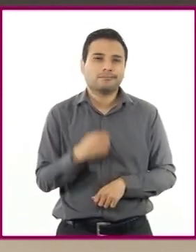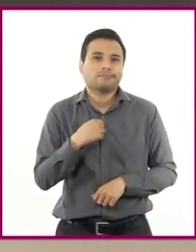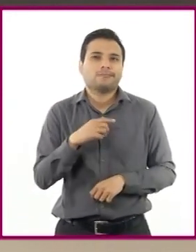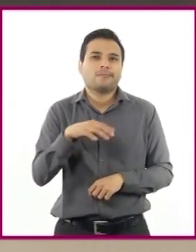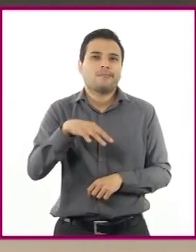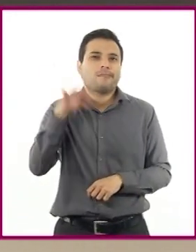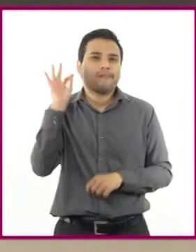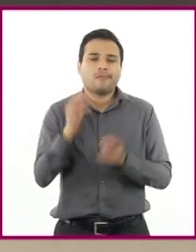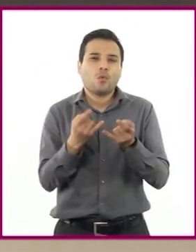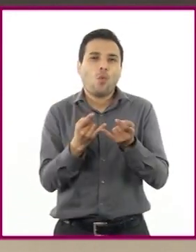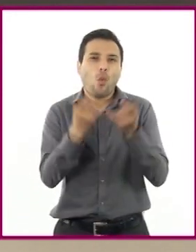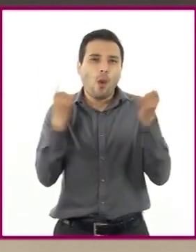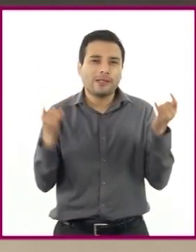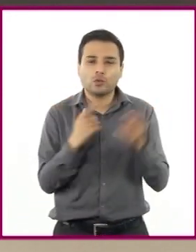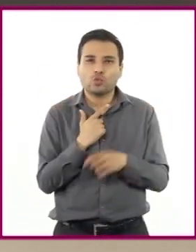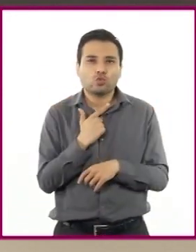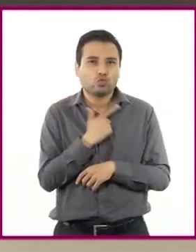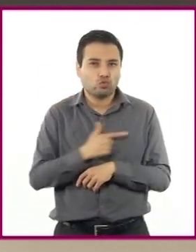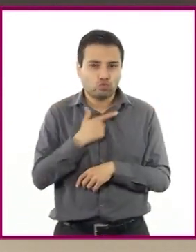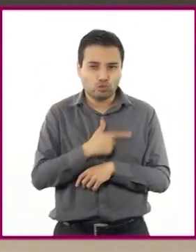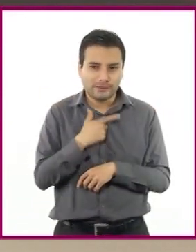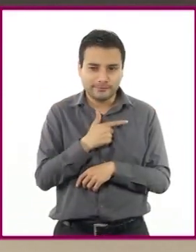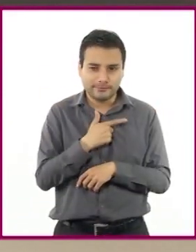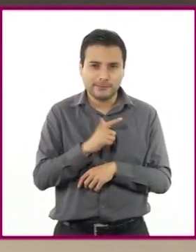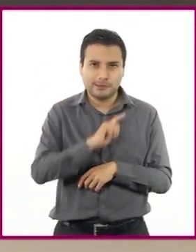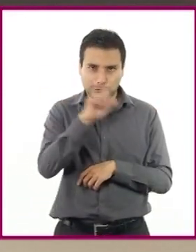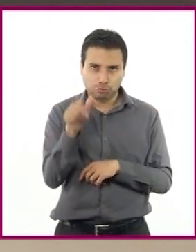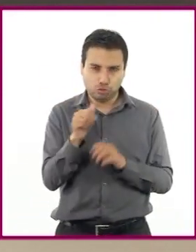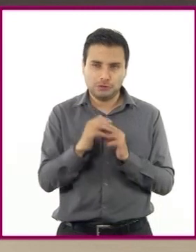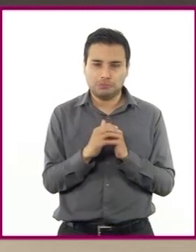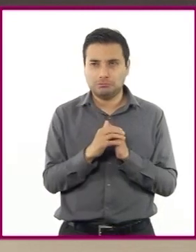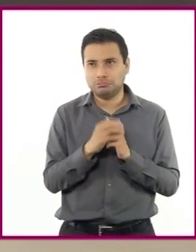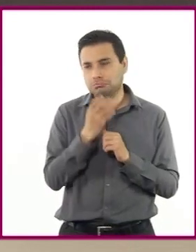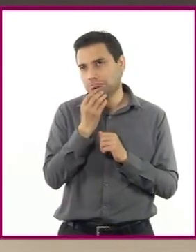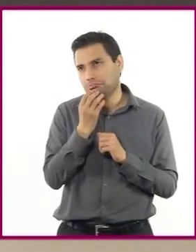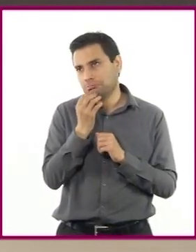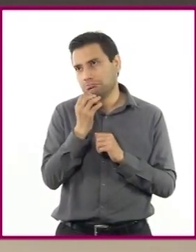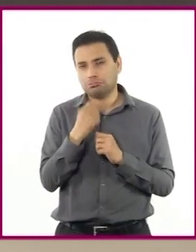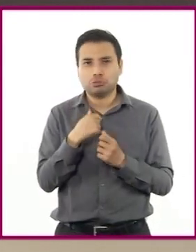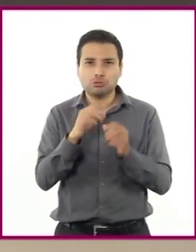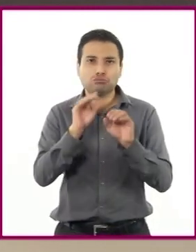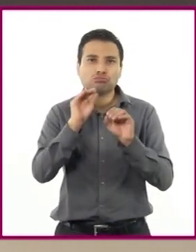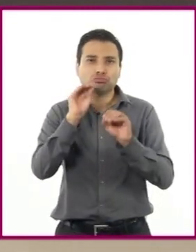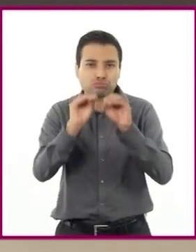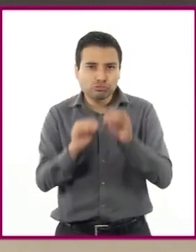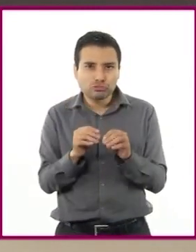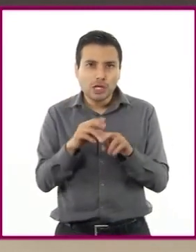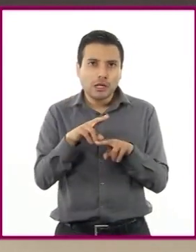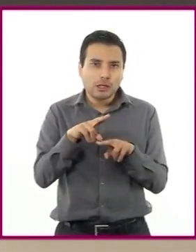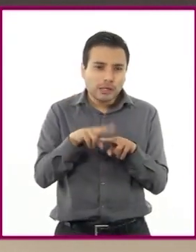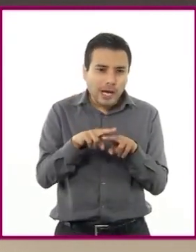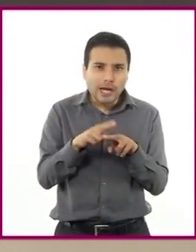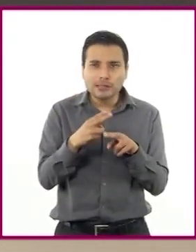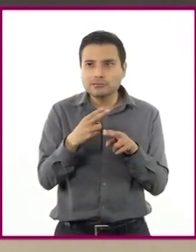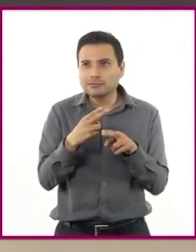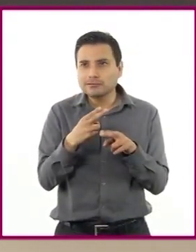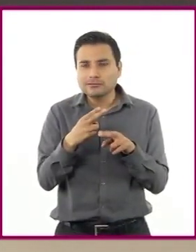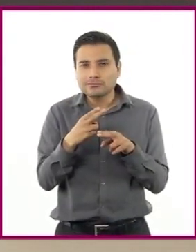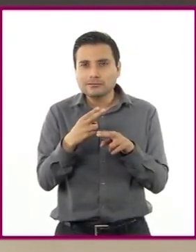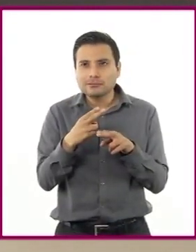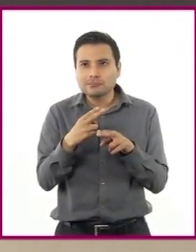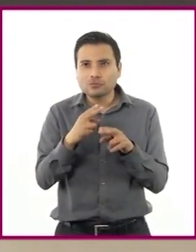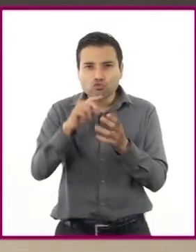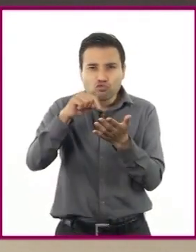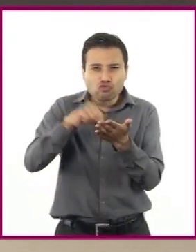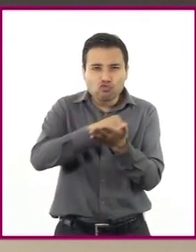cuento que nos gustara mucho y entonces armábamos la escenografía lo más parecido al lugar en el que transcurría